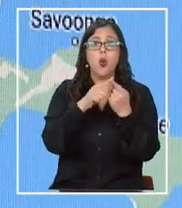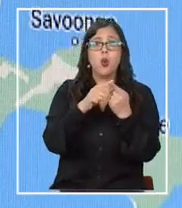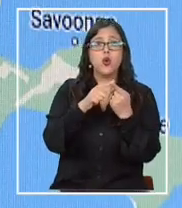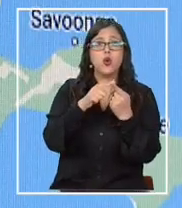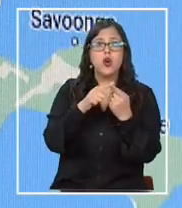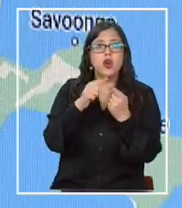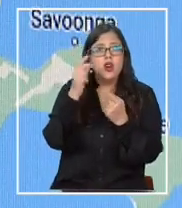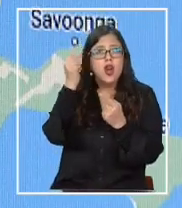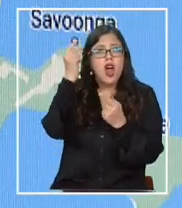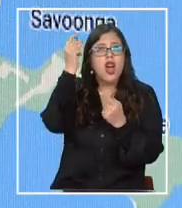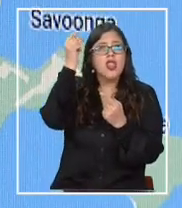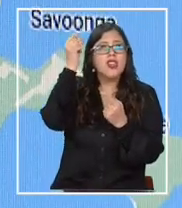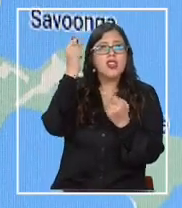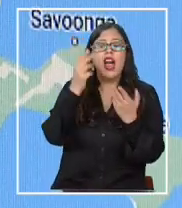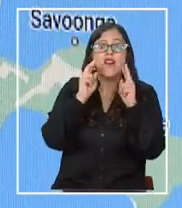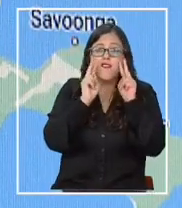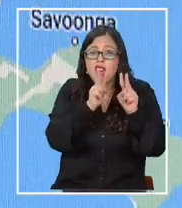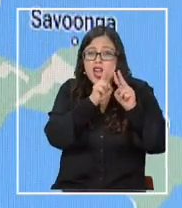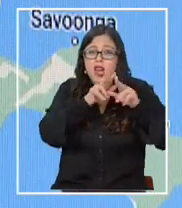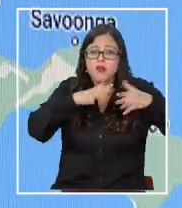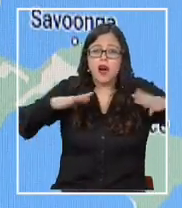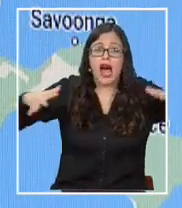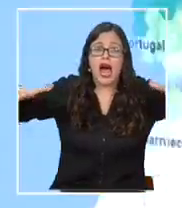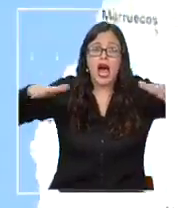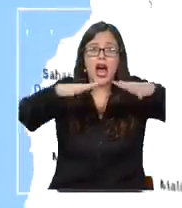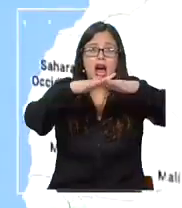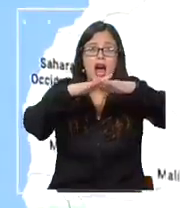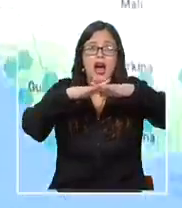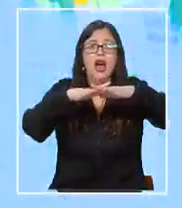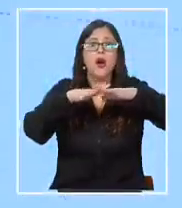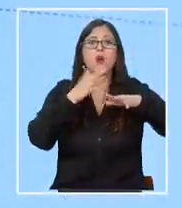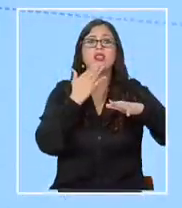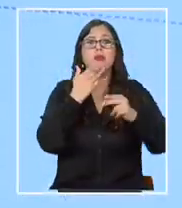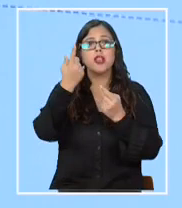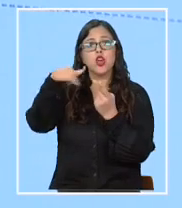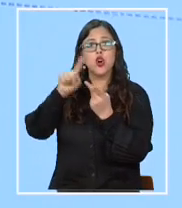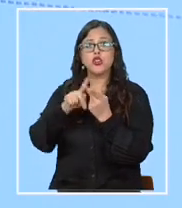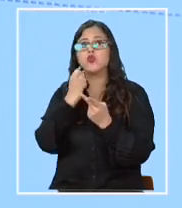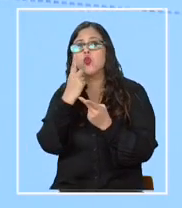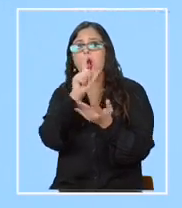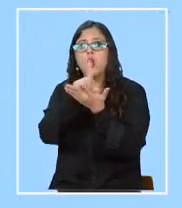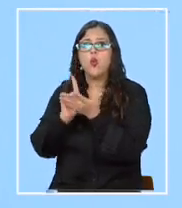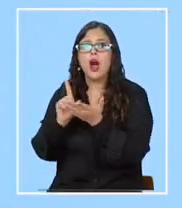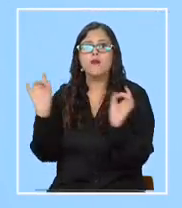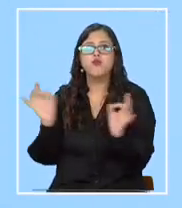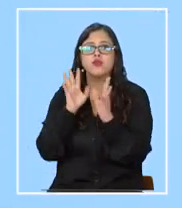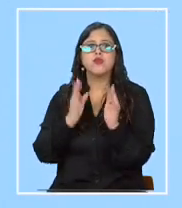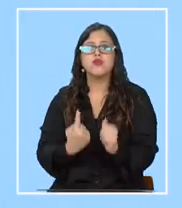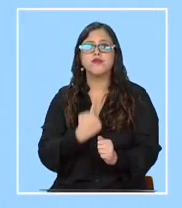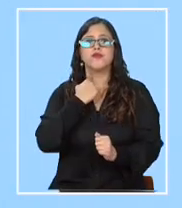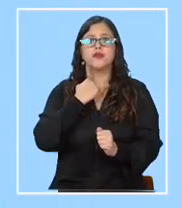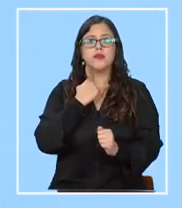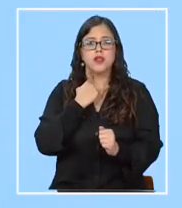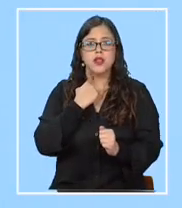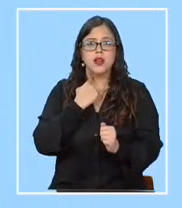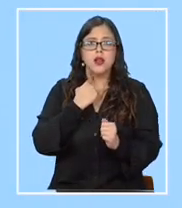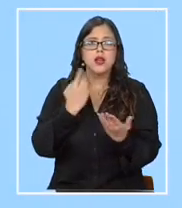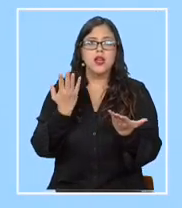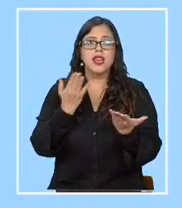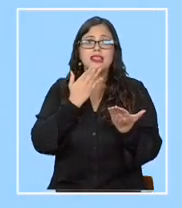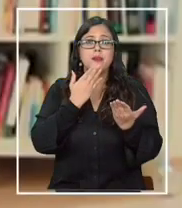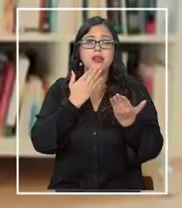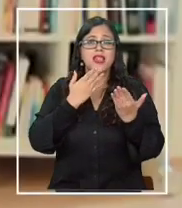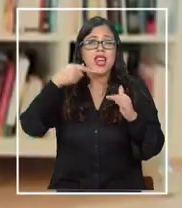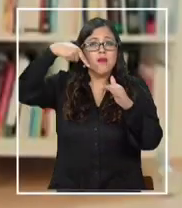la cantidad de agua que fluye en un río y otro que predice qué áreas se verán afectadas y cuál será la profundidad